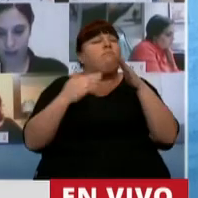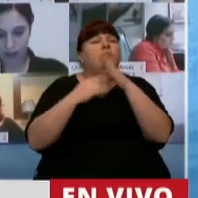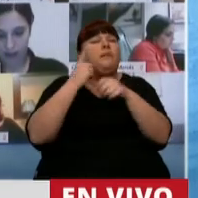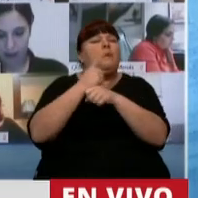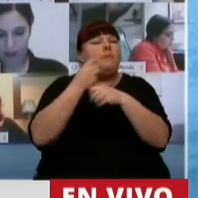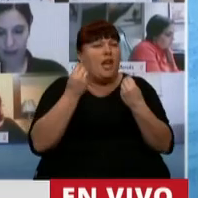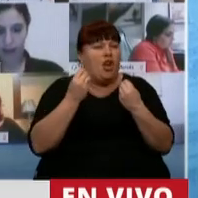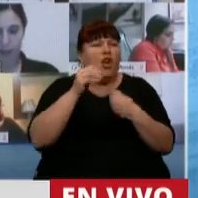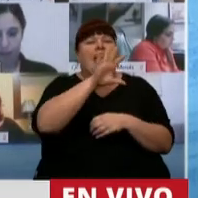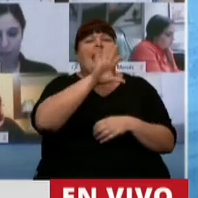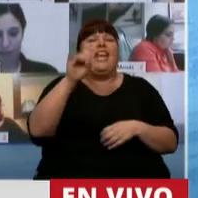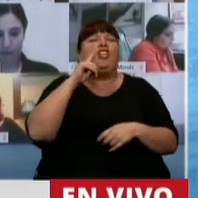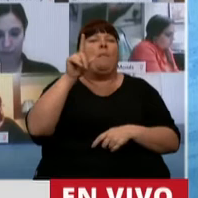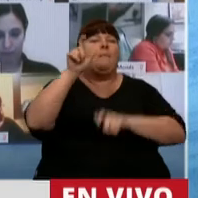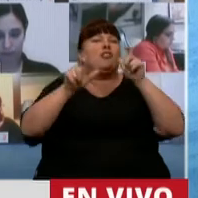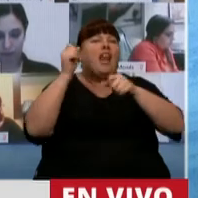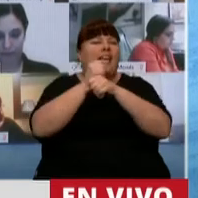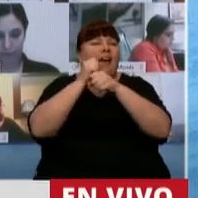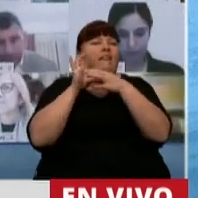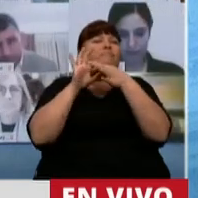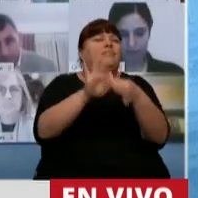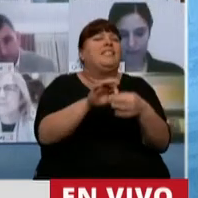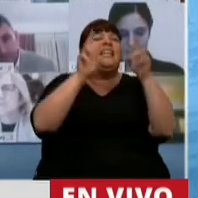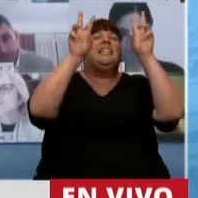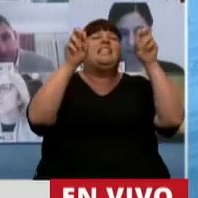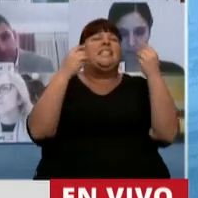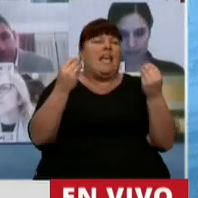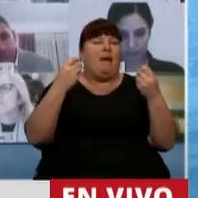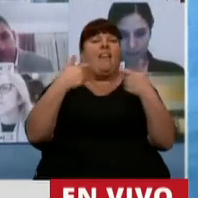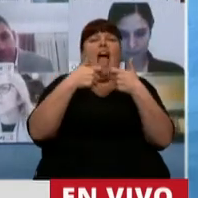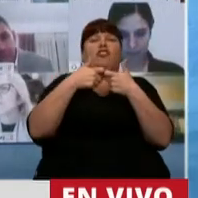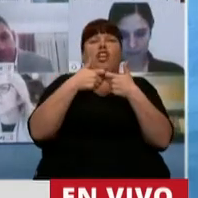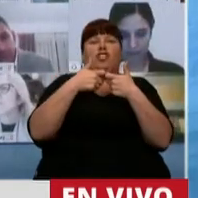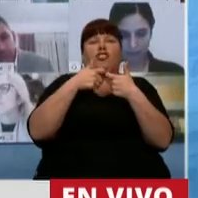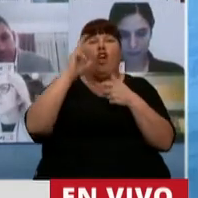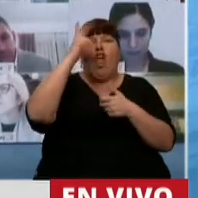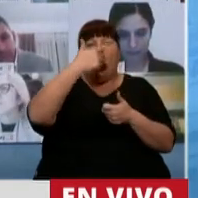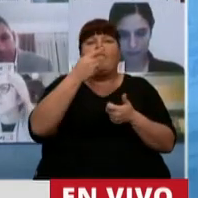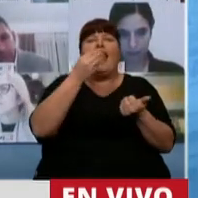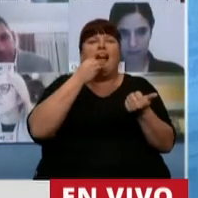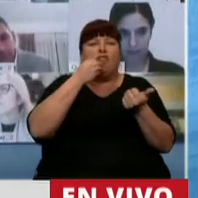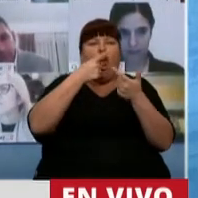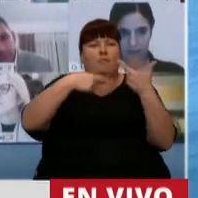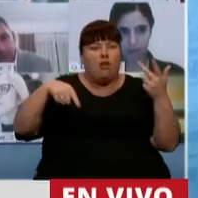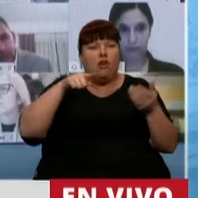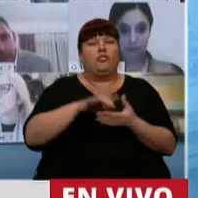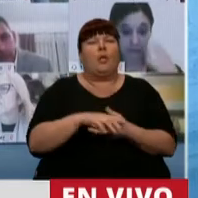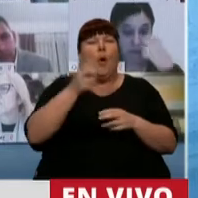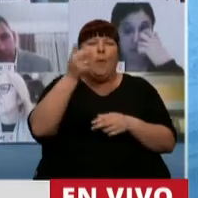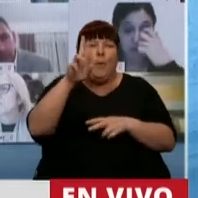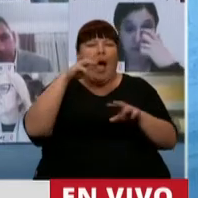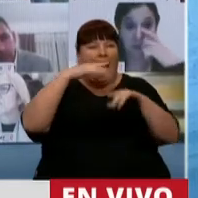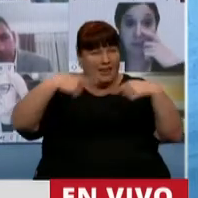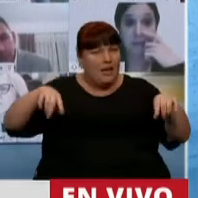a esos 500.000 trabajadores asociados en la asociación de hoteleros y gastronómicos, pero que